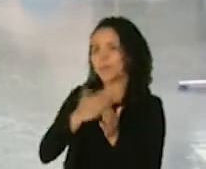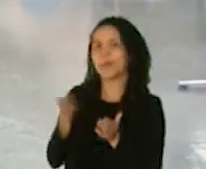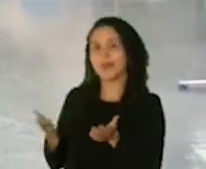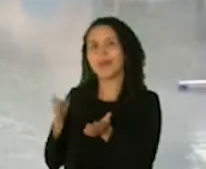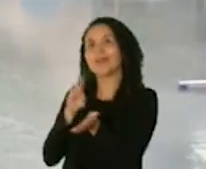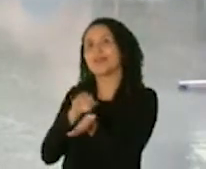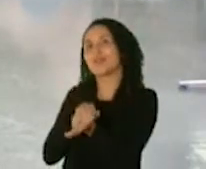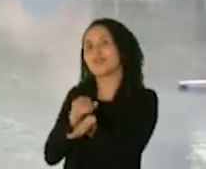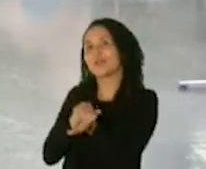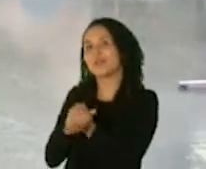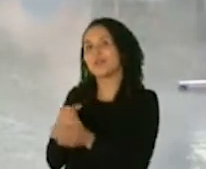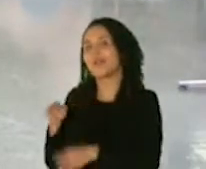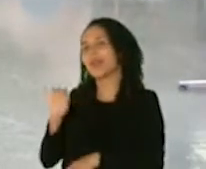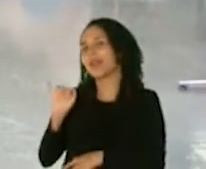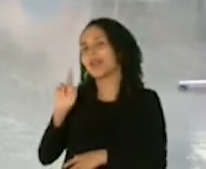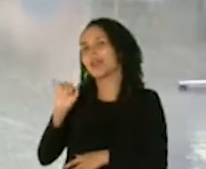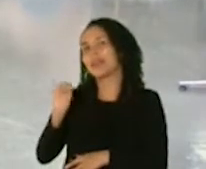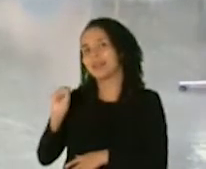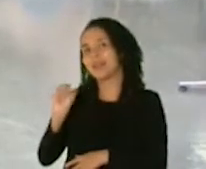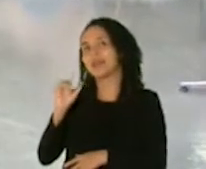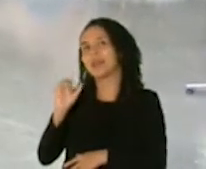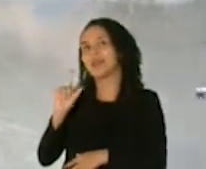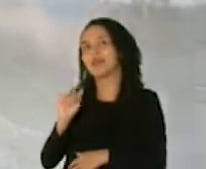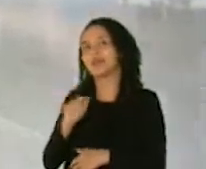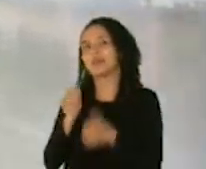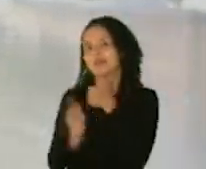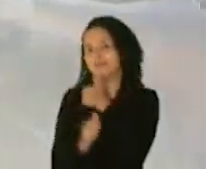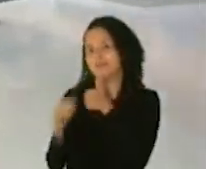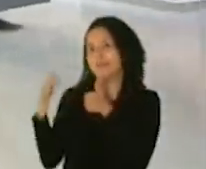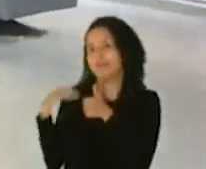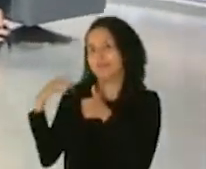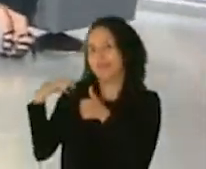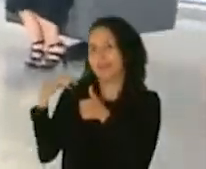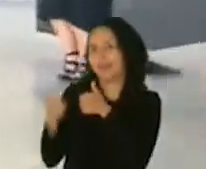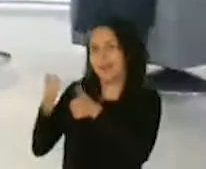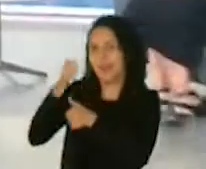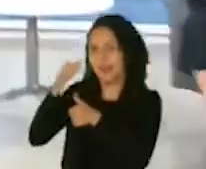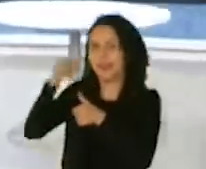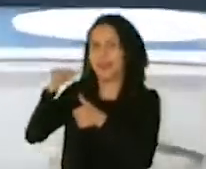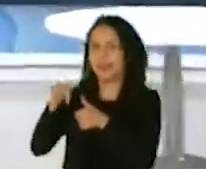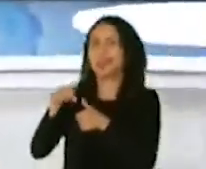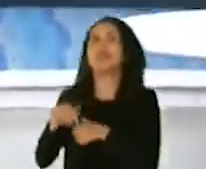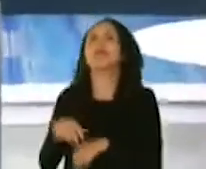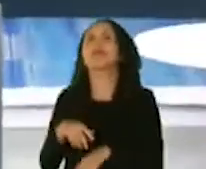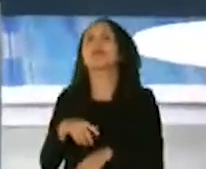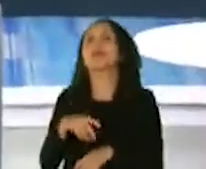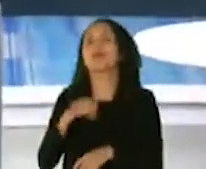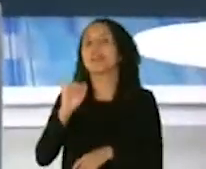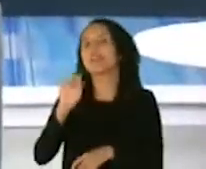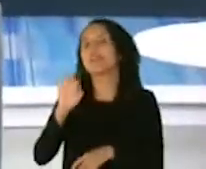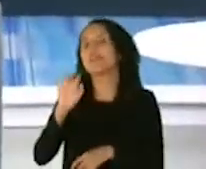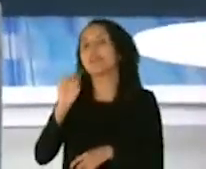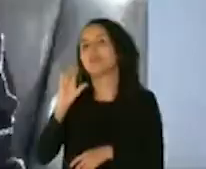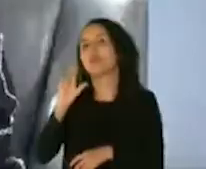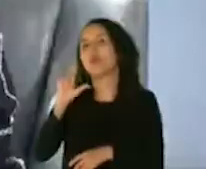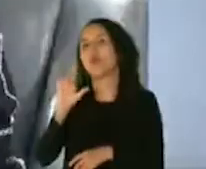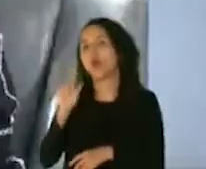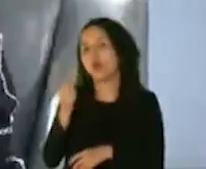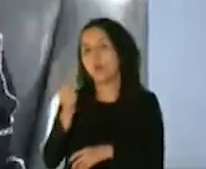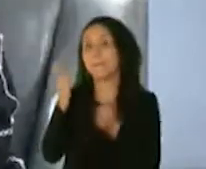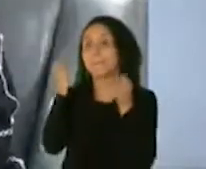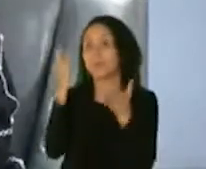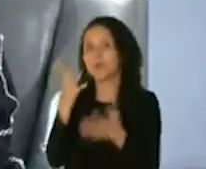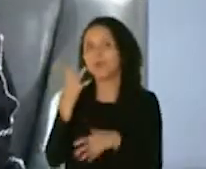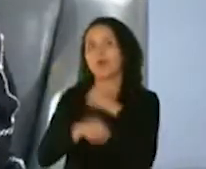doctora Iris Cardona, la subsecretaria del Departamento de Salud, infectóloga pediátrica con muchos años de